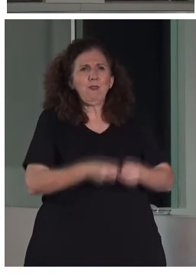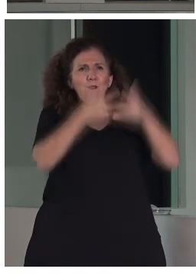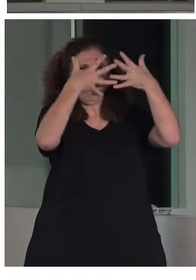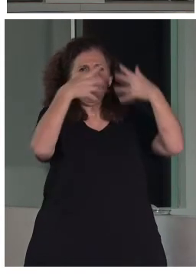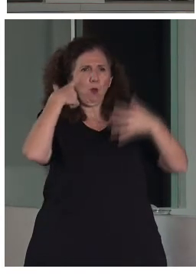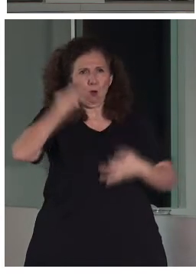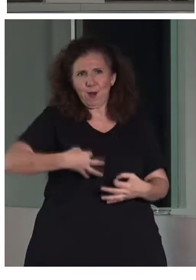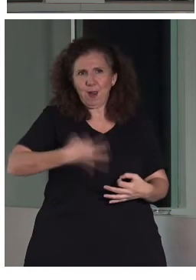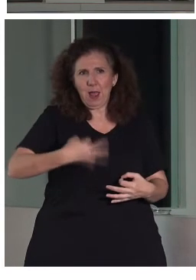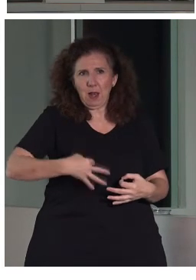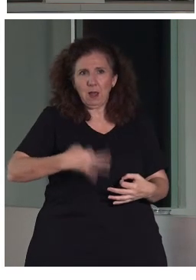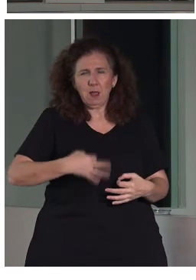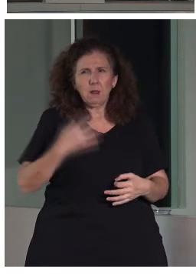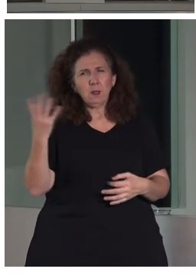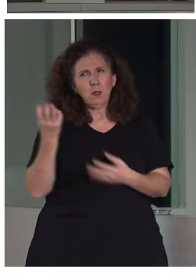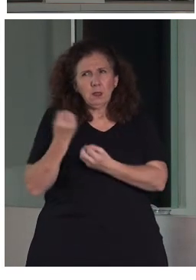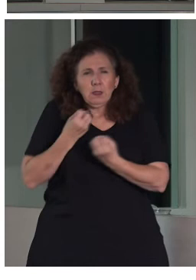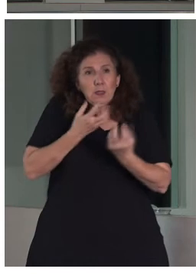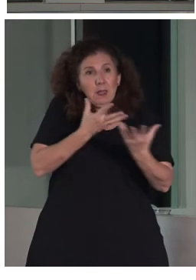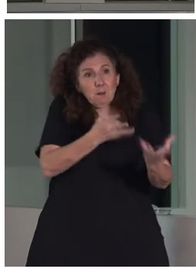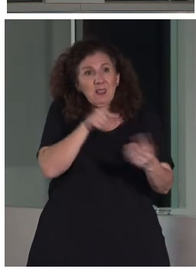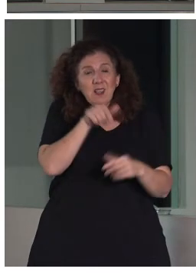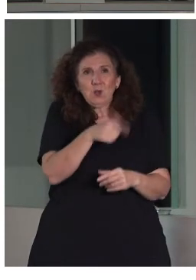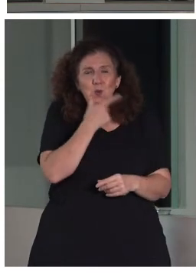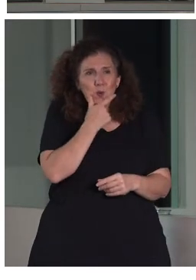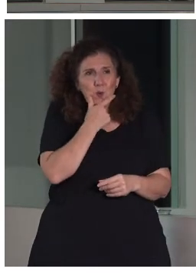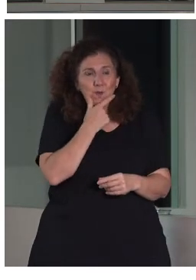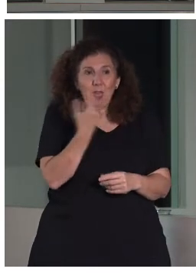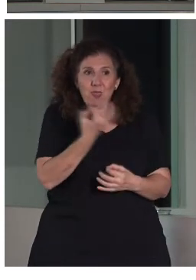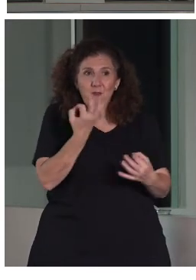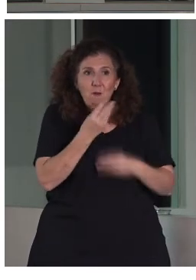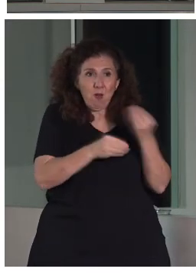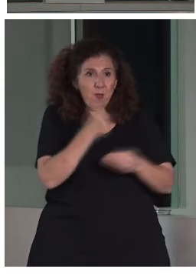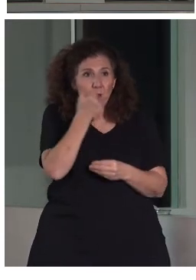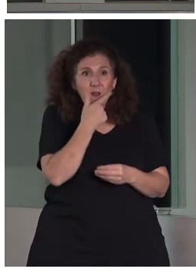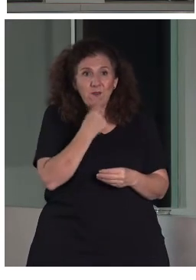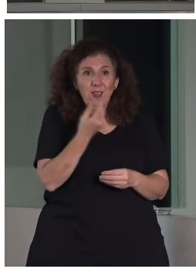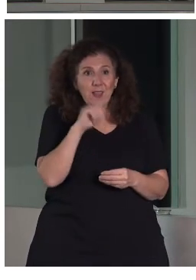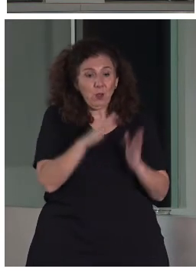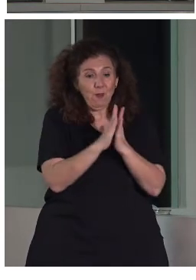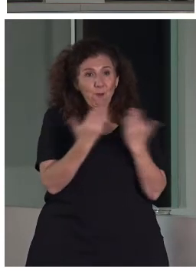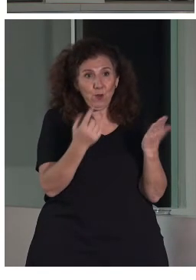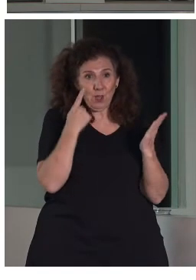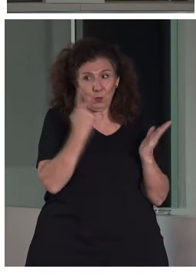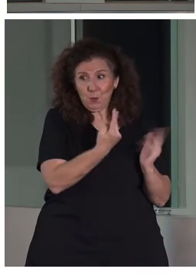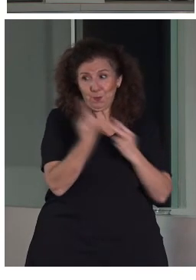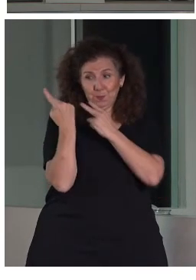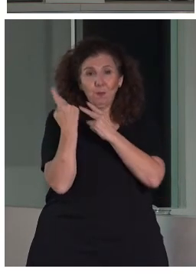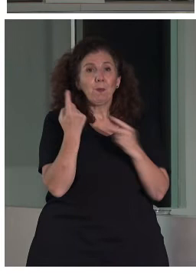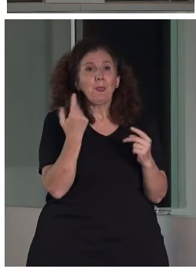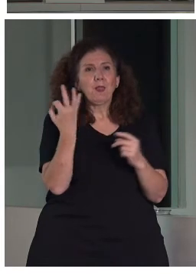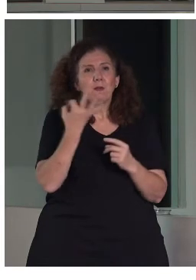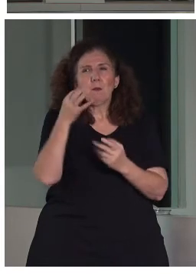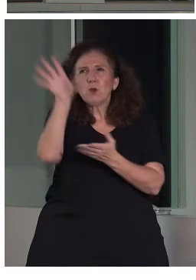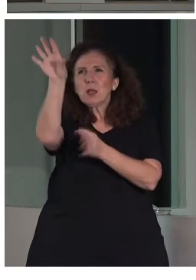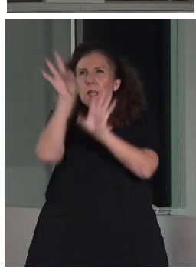pues resulta que lo teníamos que transmitir de una manera mucho más sencilla. Entonces, pues en este folleto lo que planteábamos básicamente era extraer